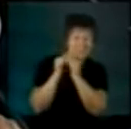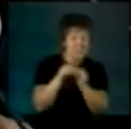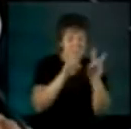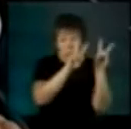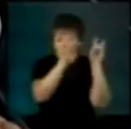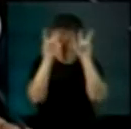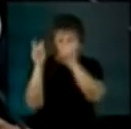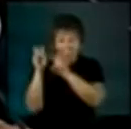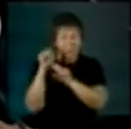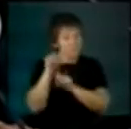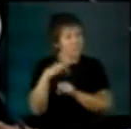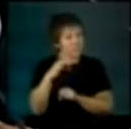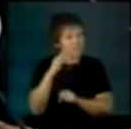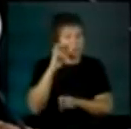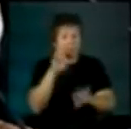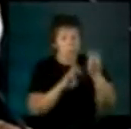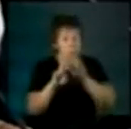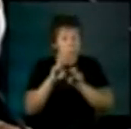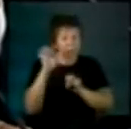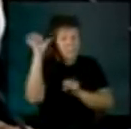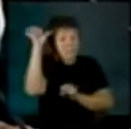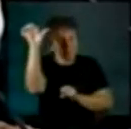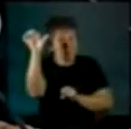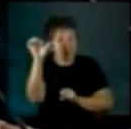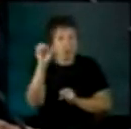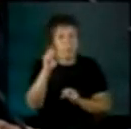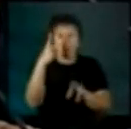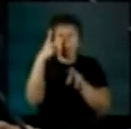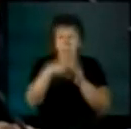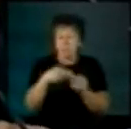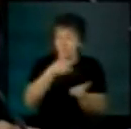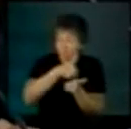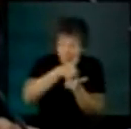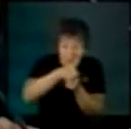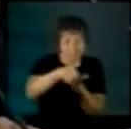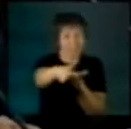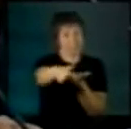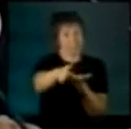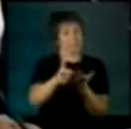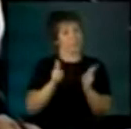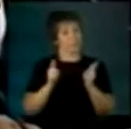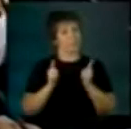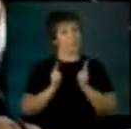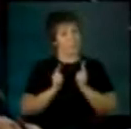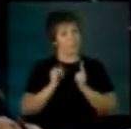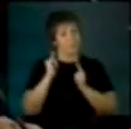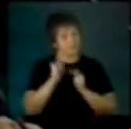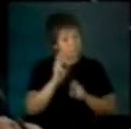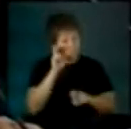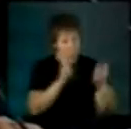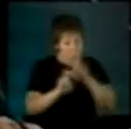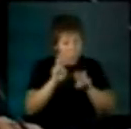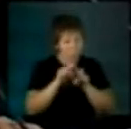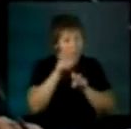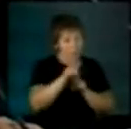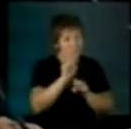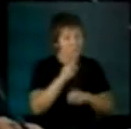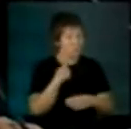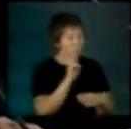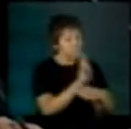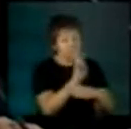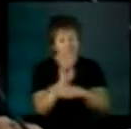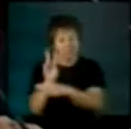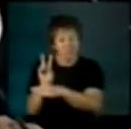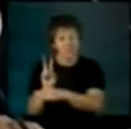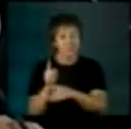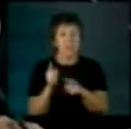deberíamos definir estrategias orientadas a largo plazo y luego arroparlas, protegerlas